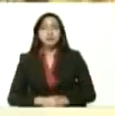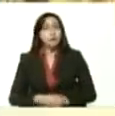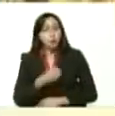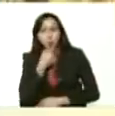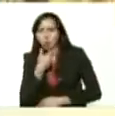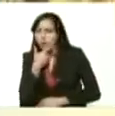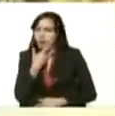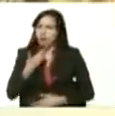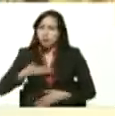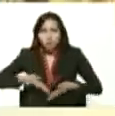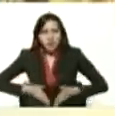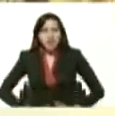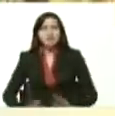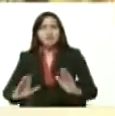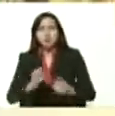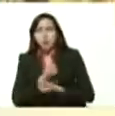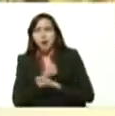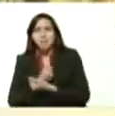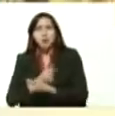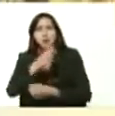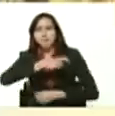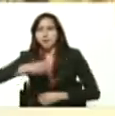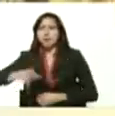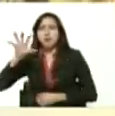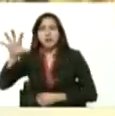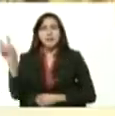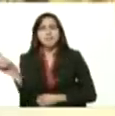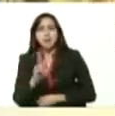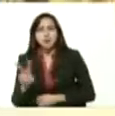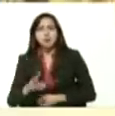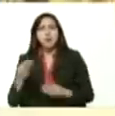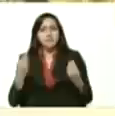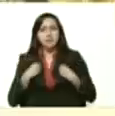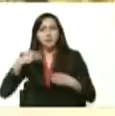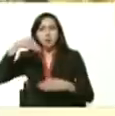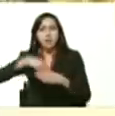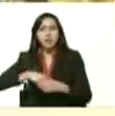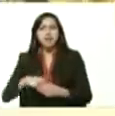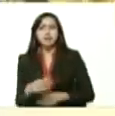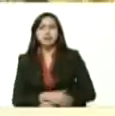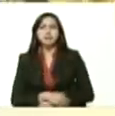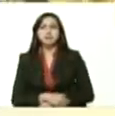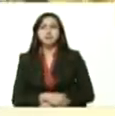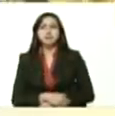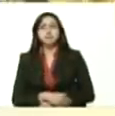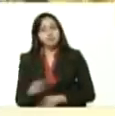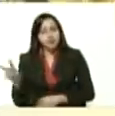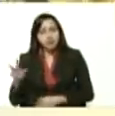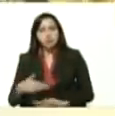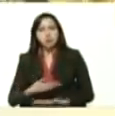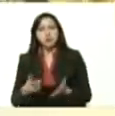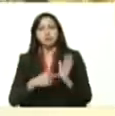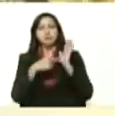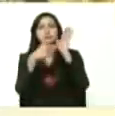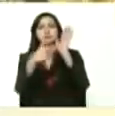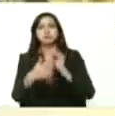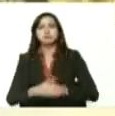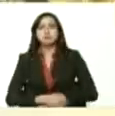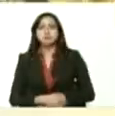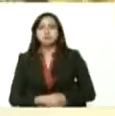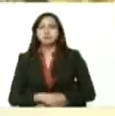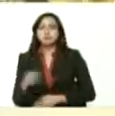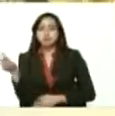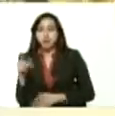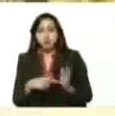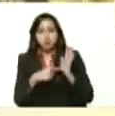amado de todos los que nacimos aquí de todos los que vivimos aquí esa es Venezuela esa es